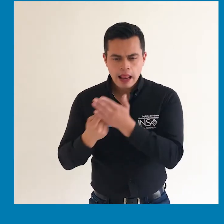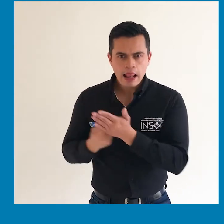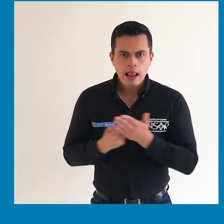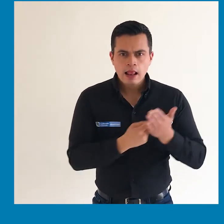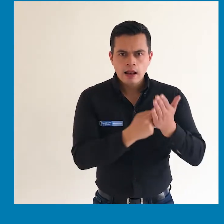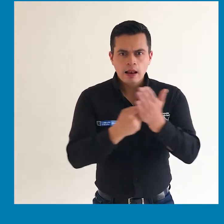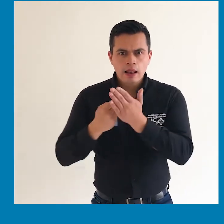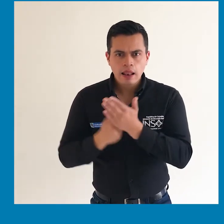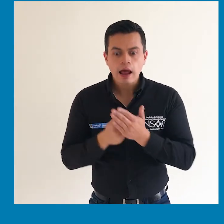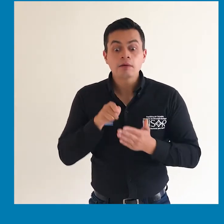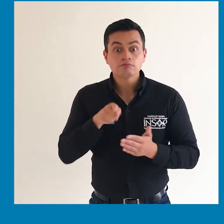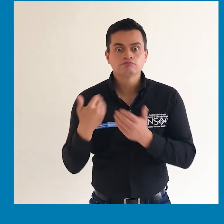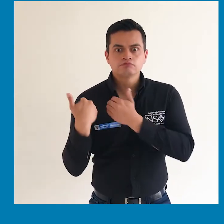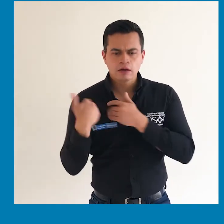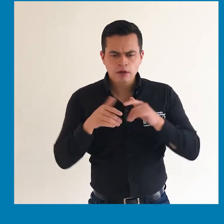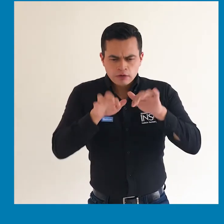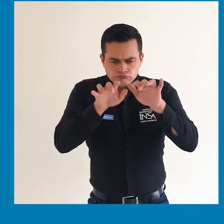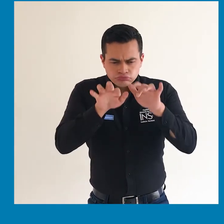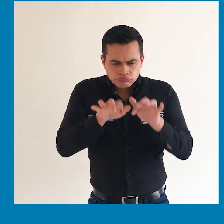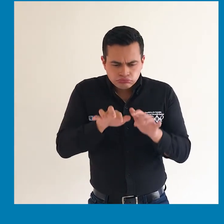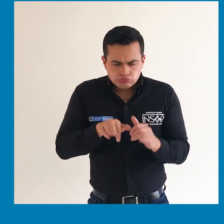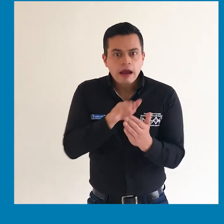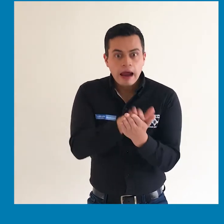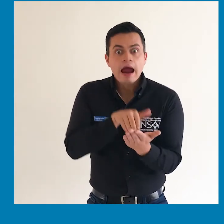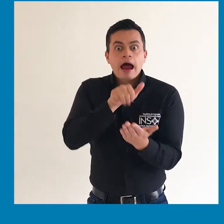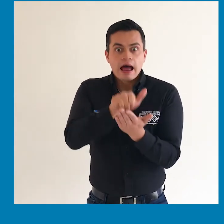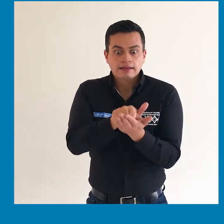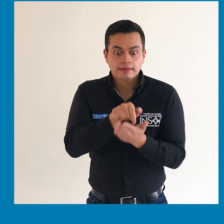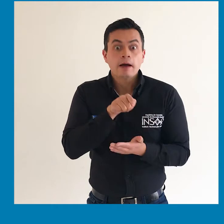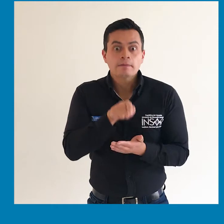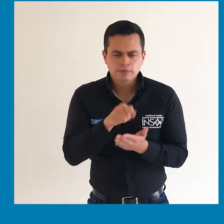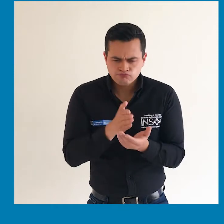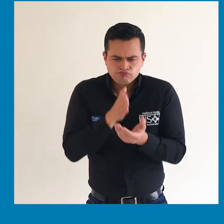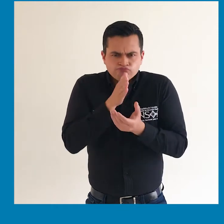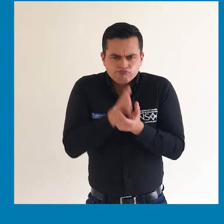Levantar, suscribir y custodiar las actas de las sesiones.